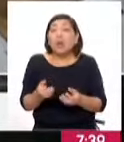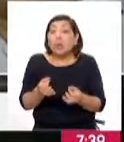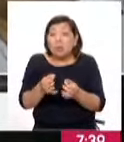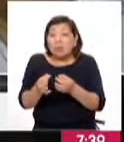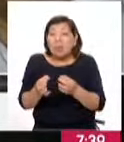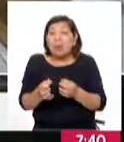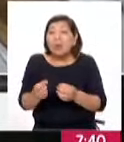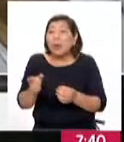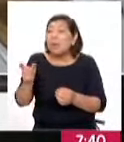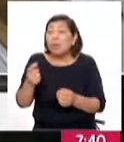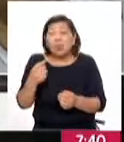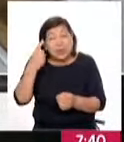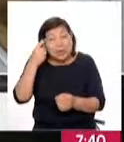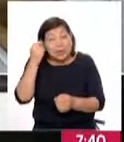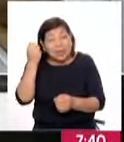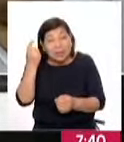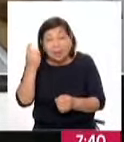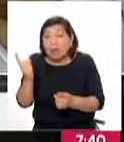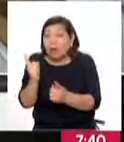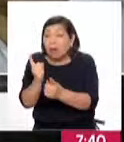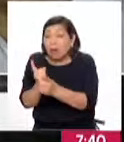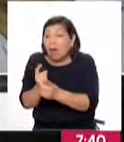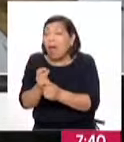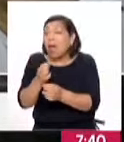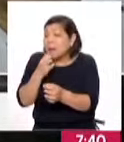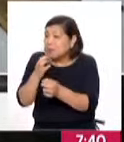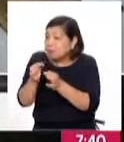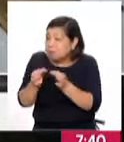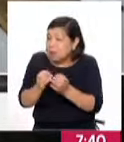a los beneficiarios para su atención adecuada.